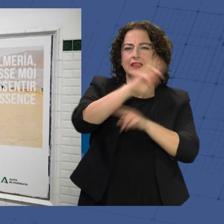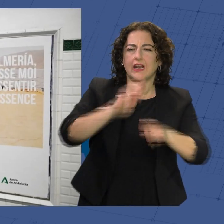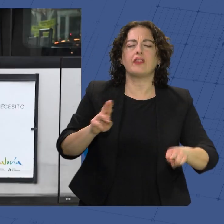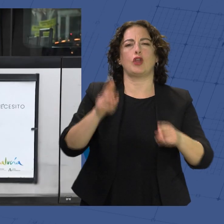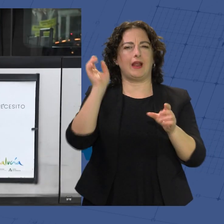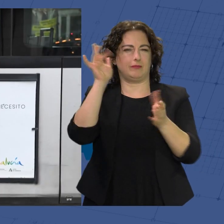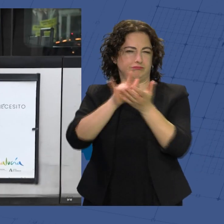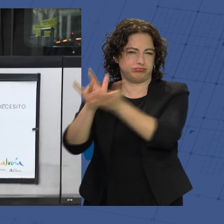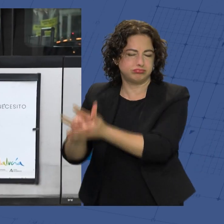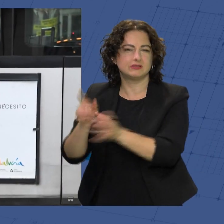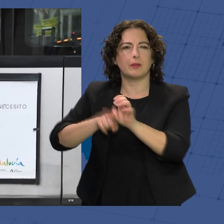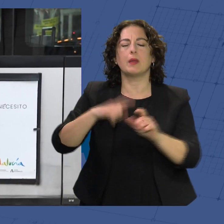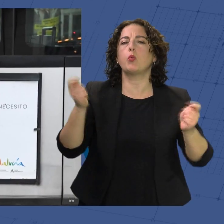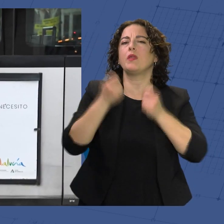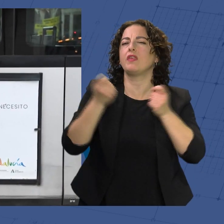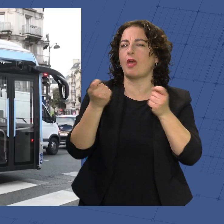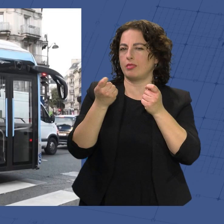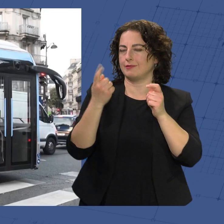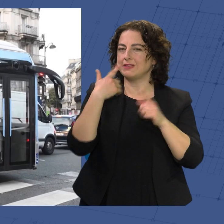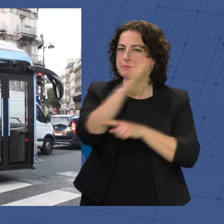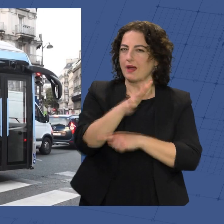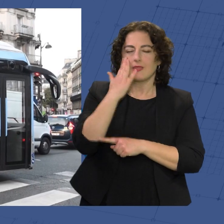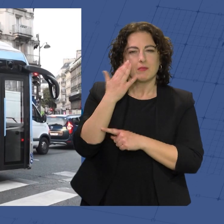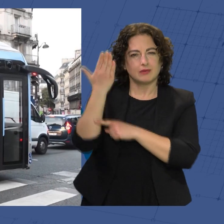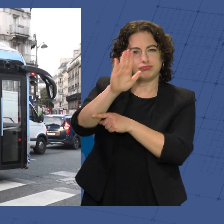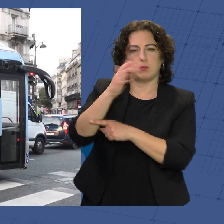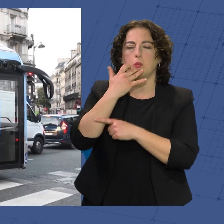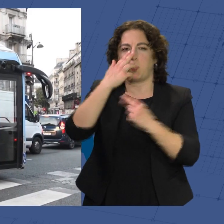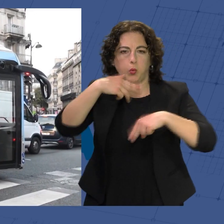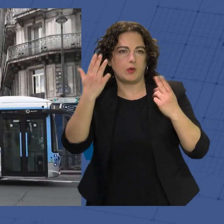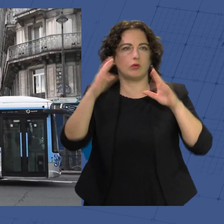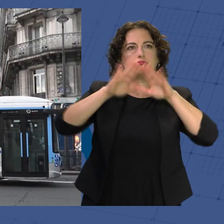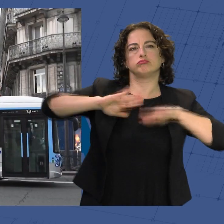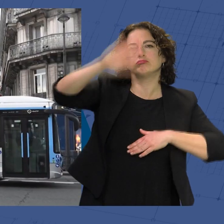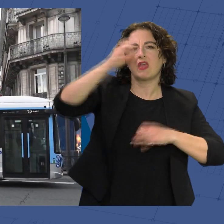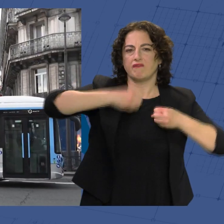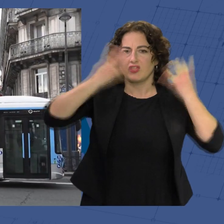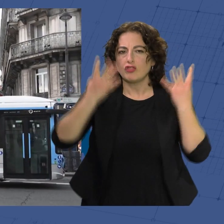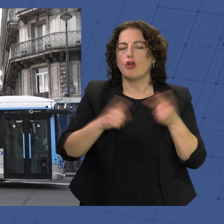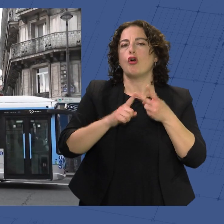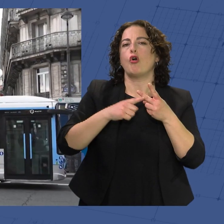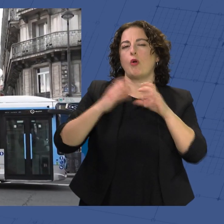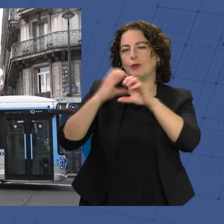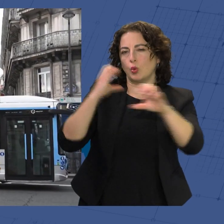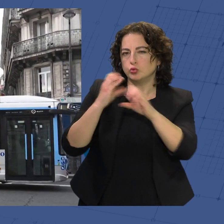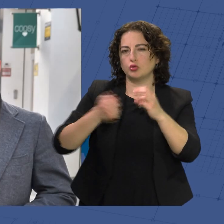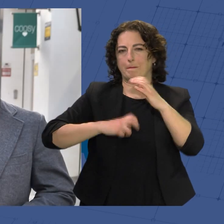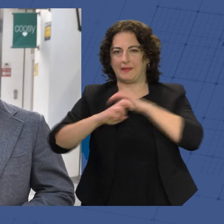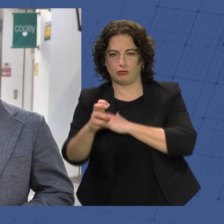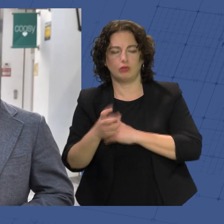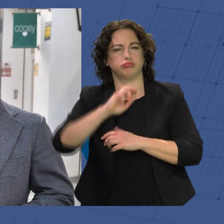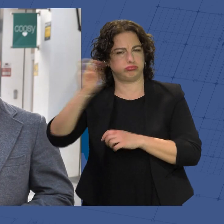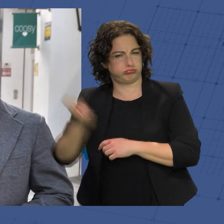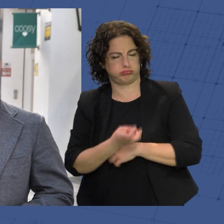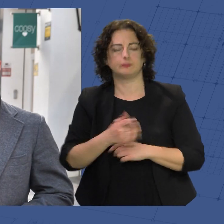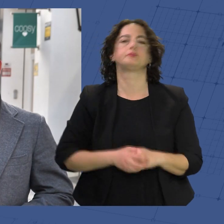o con campañas publicitarias que han mostrado la imagen de Almería en espacios públicos como fachadas, autobuses o metro en París, entre otras muchas más. Desde